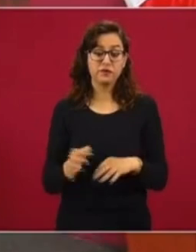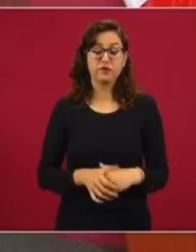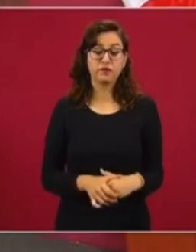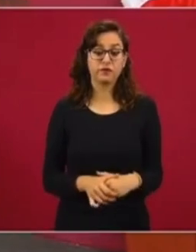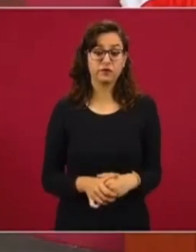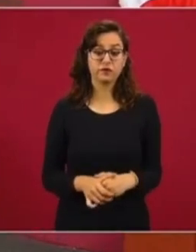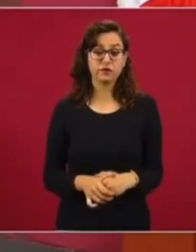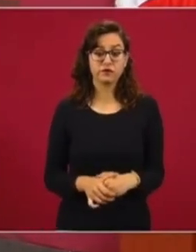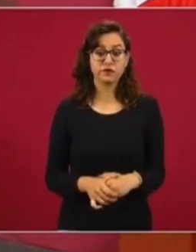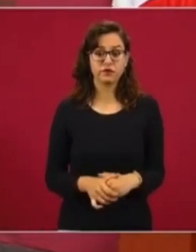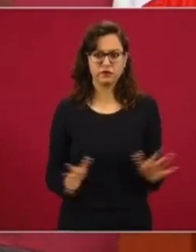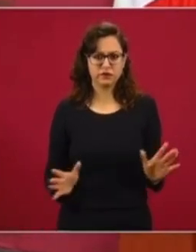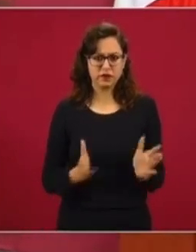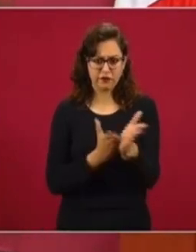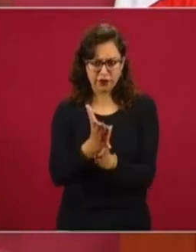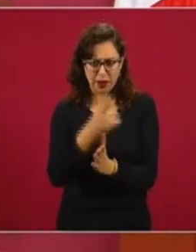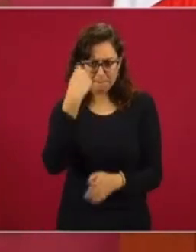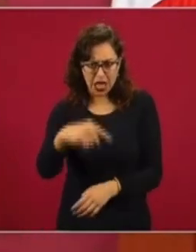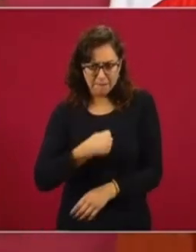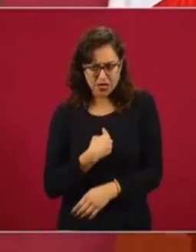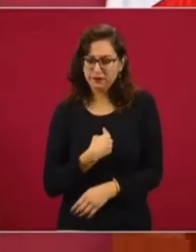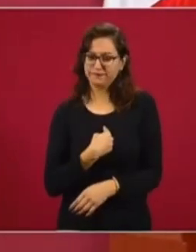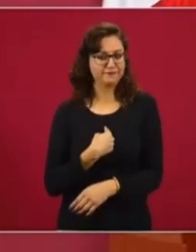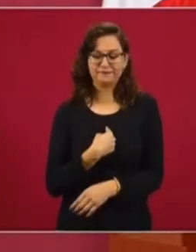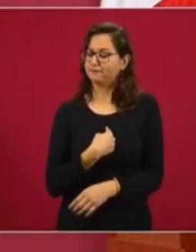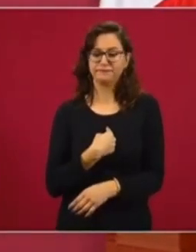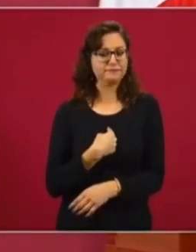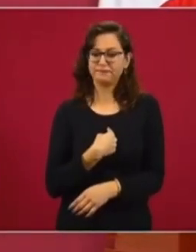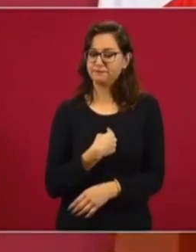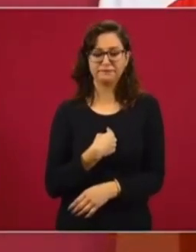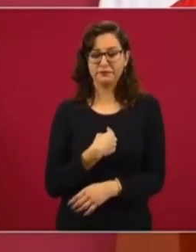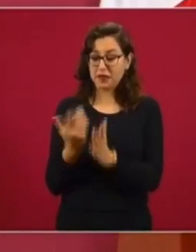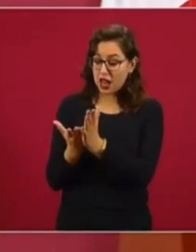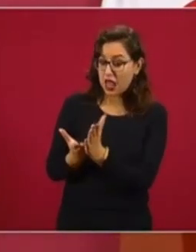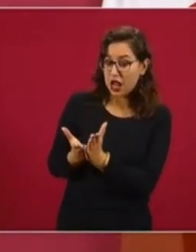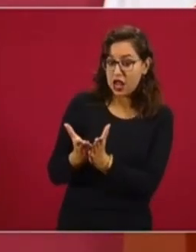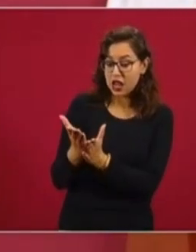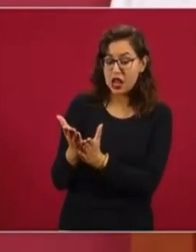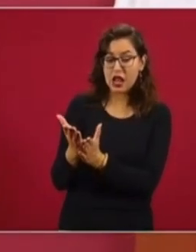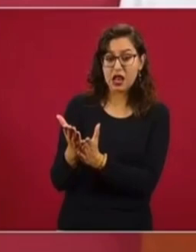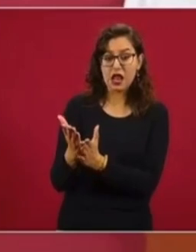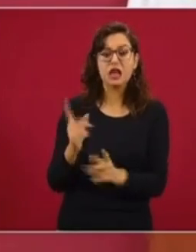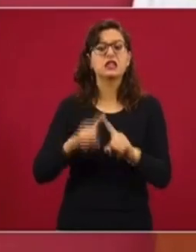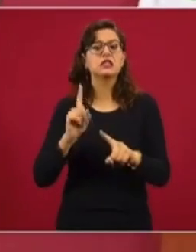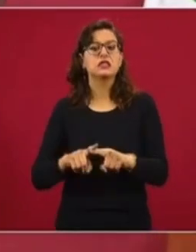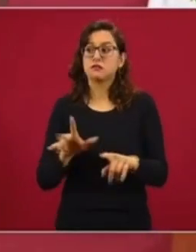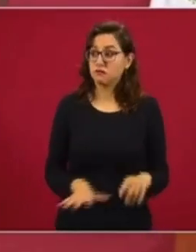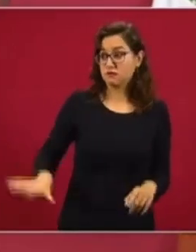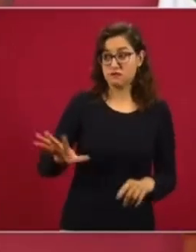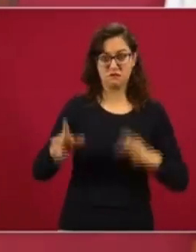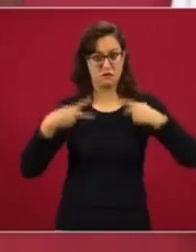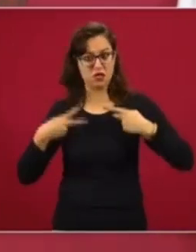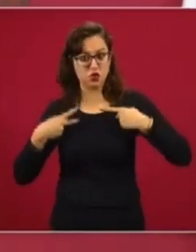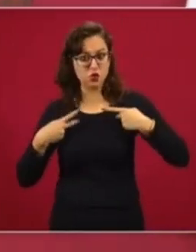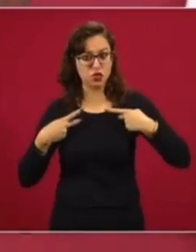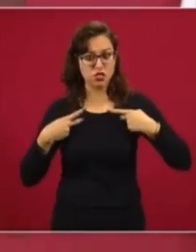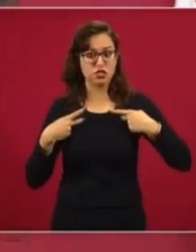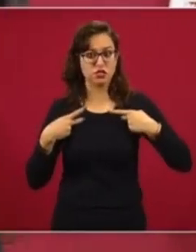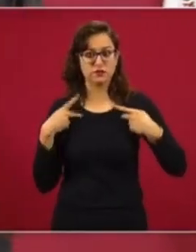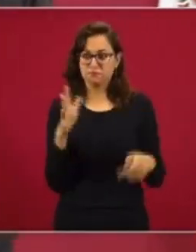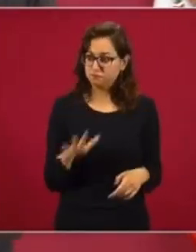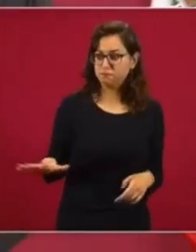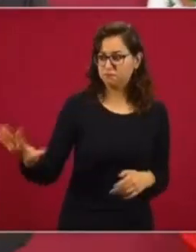a mi persona, la lealtad a las personas se convierte,